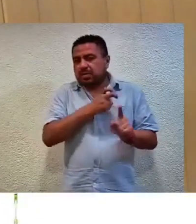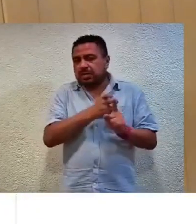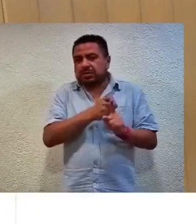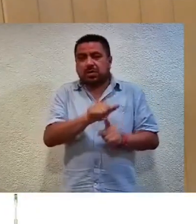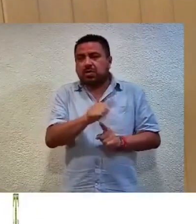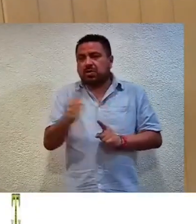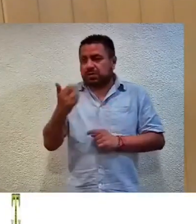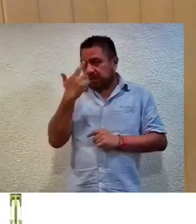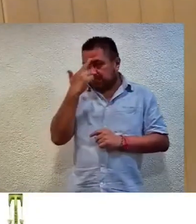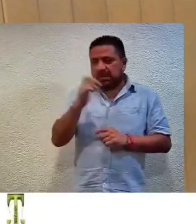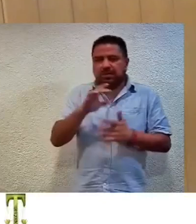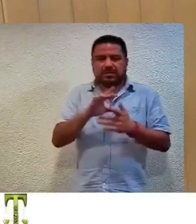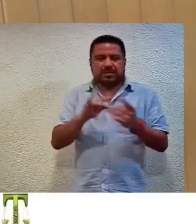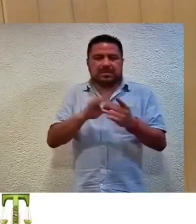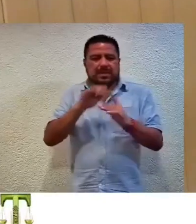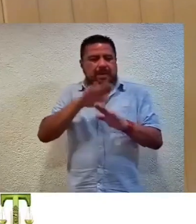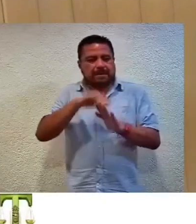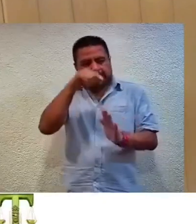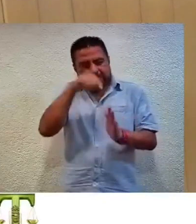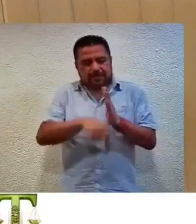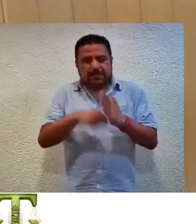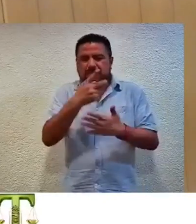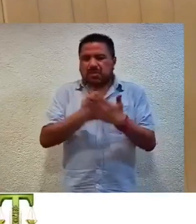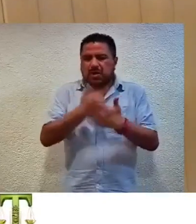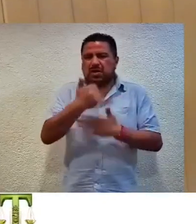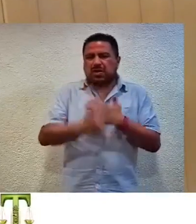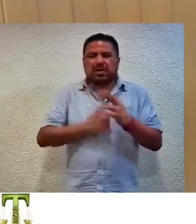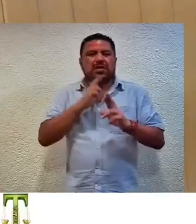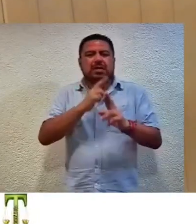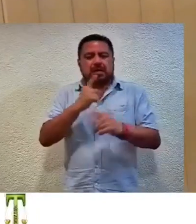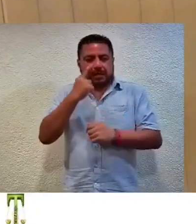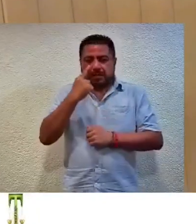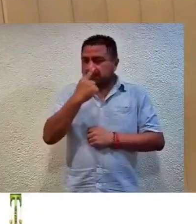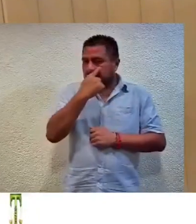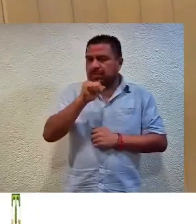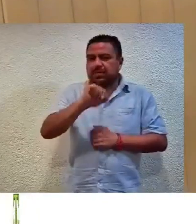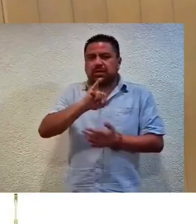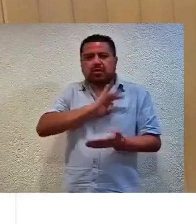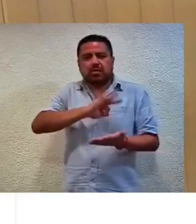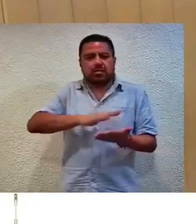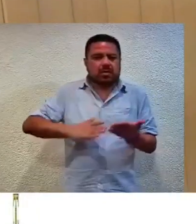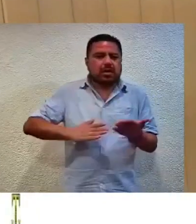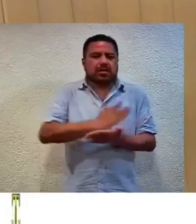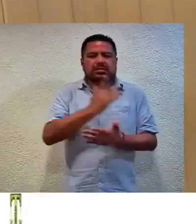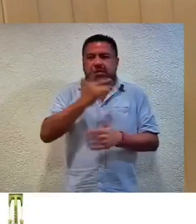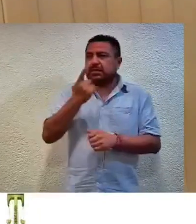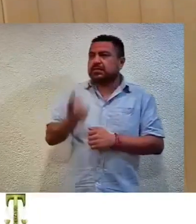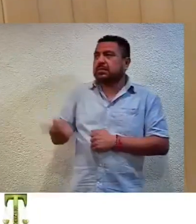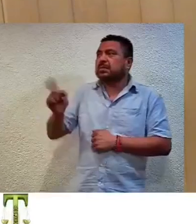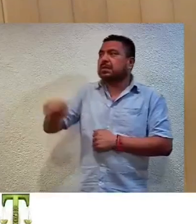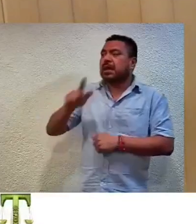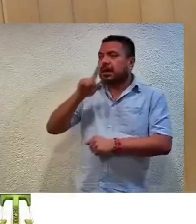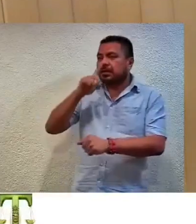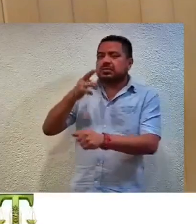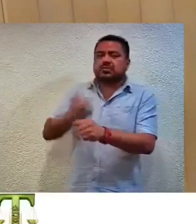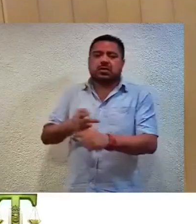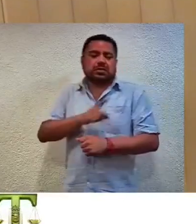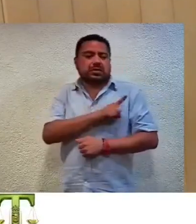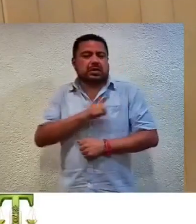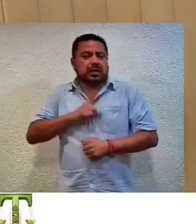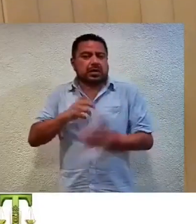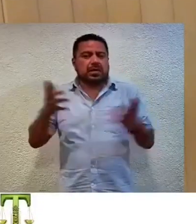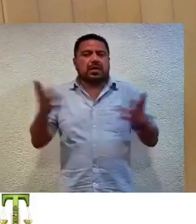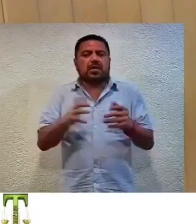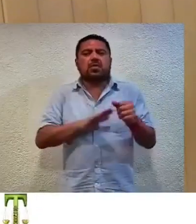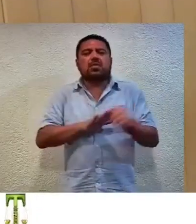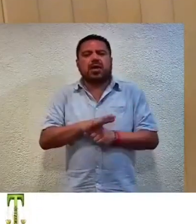razones explicadas ampliamente en el proyecto de resolución, se considera procedente ordenar a la autoridad responsable a efecto de que lleve a cabo lo